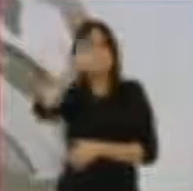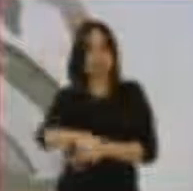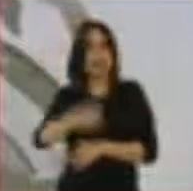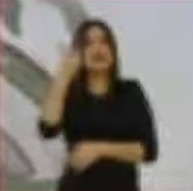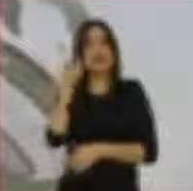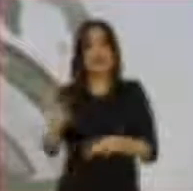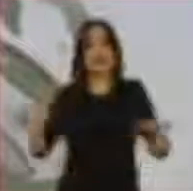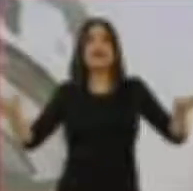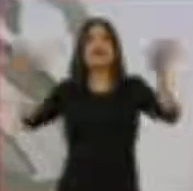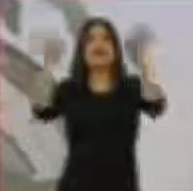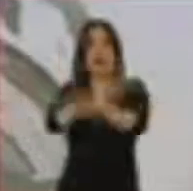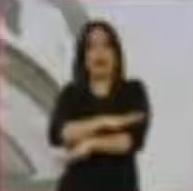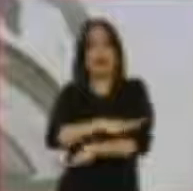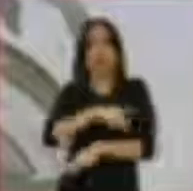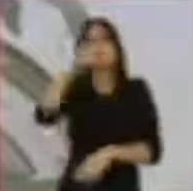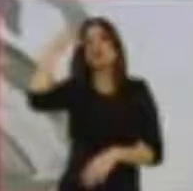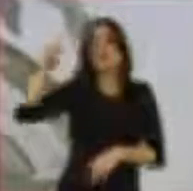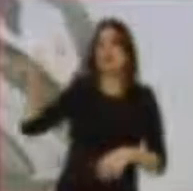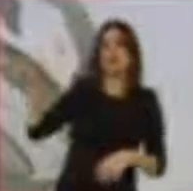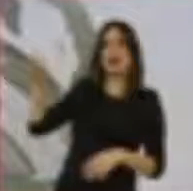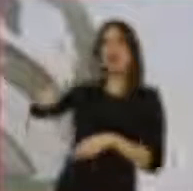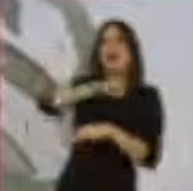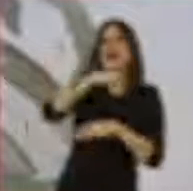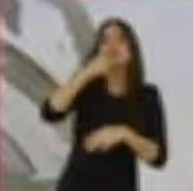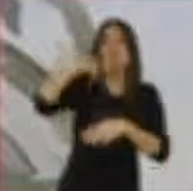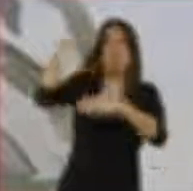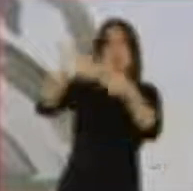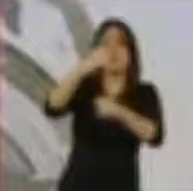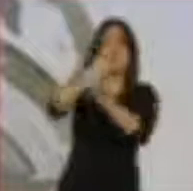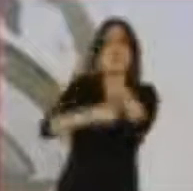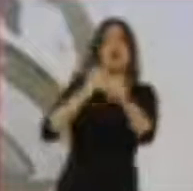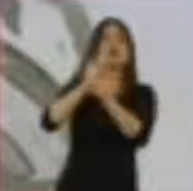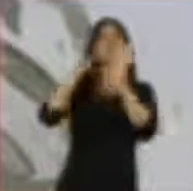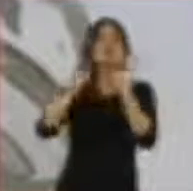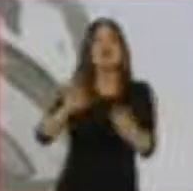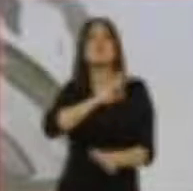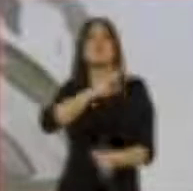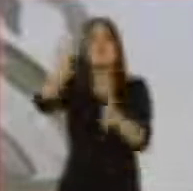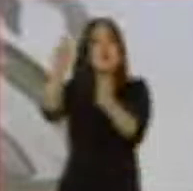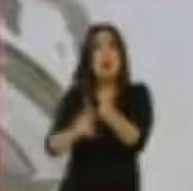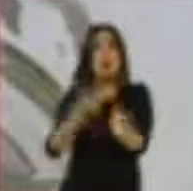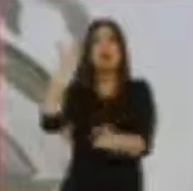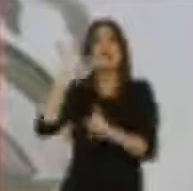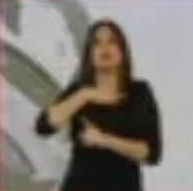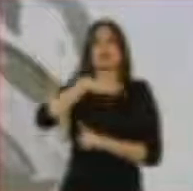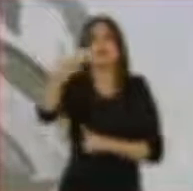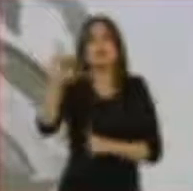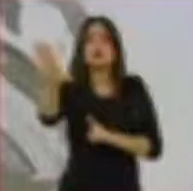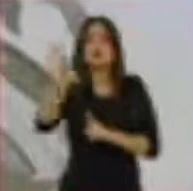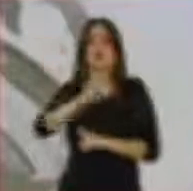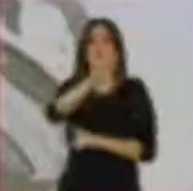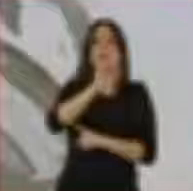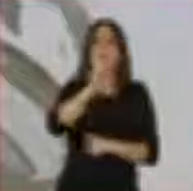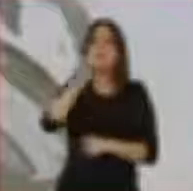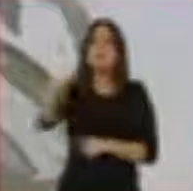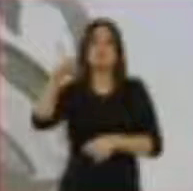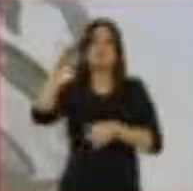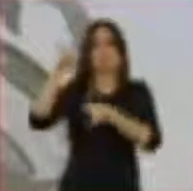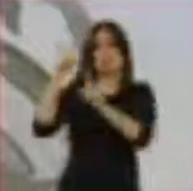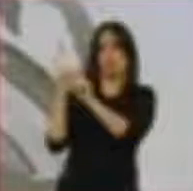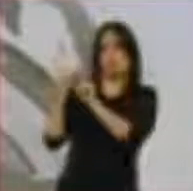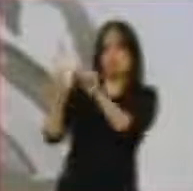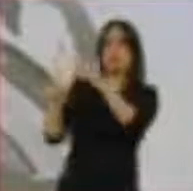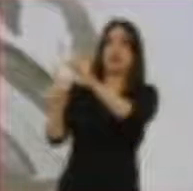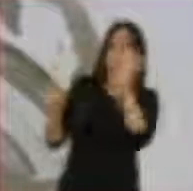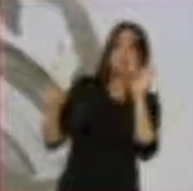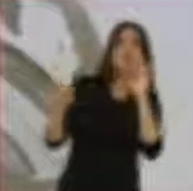Este cambio. Usted sabía que el próximo año se permitirá la reelección de autoridades es decir que quienes así lo deseen pueden volver a competir por el